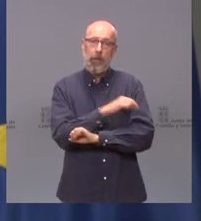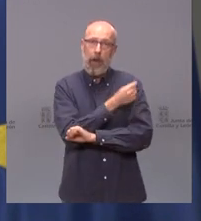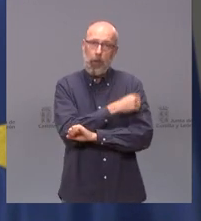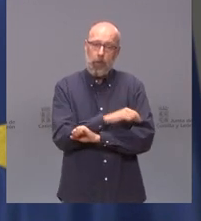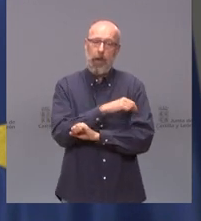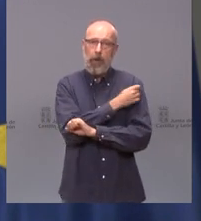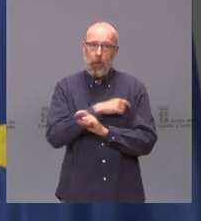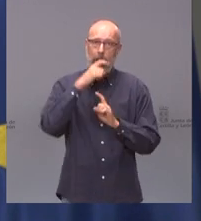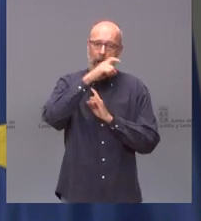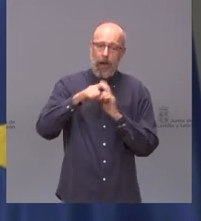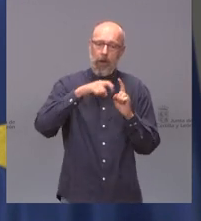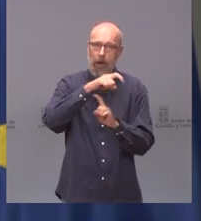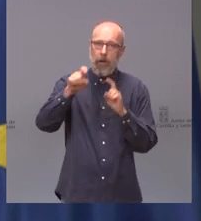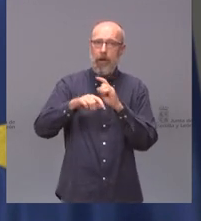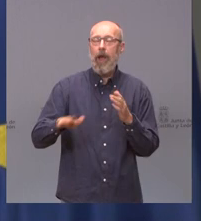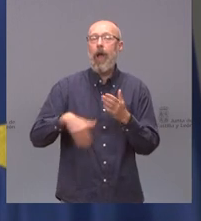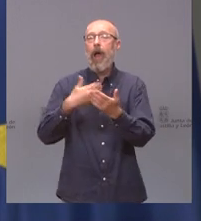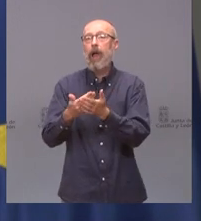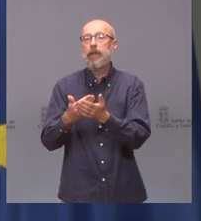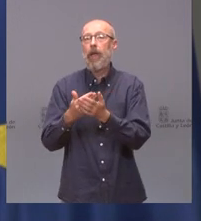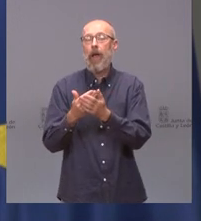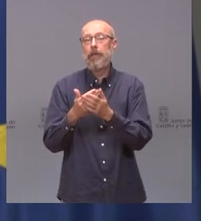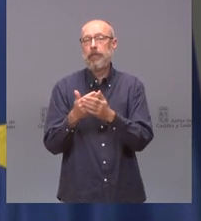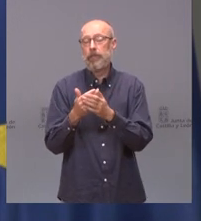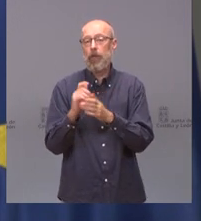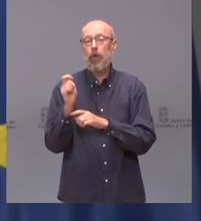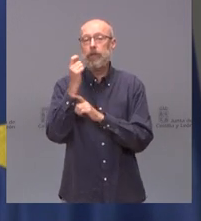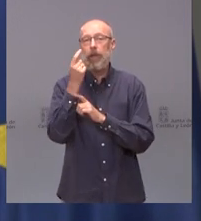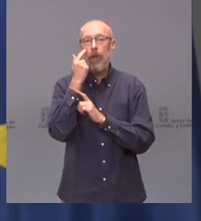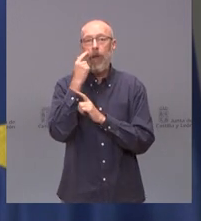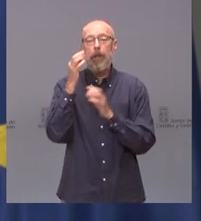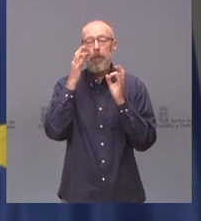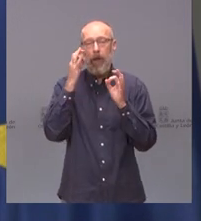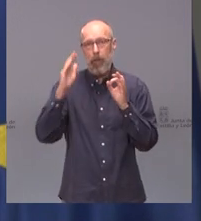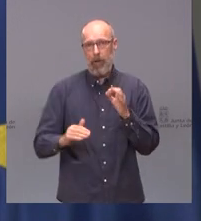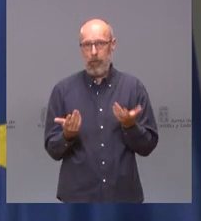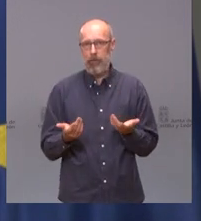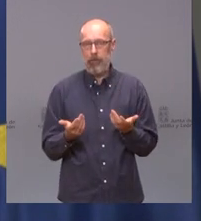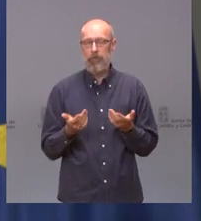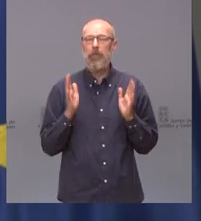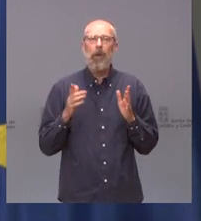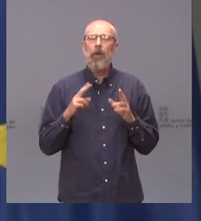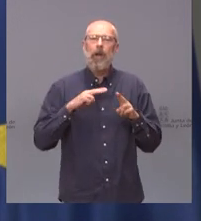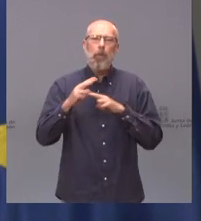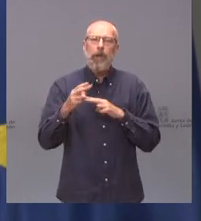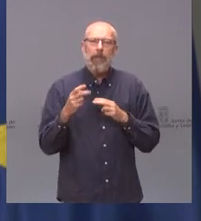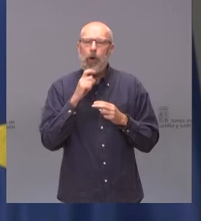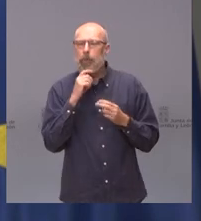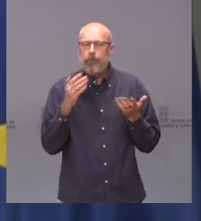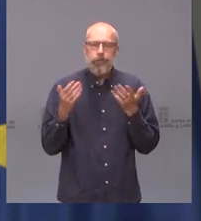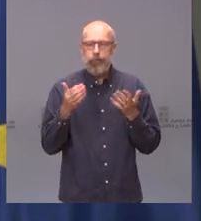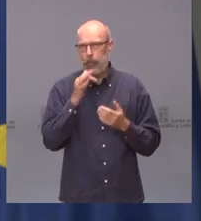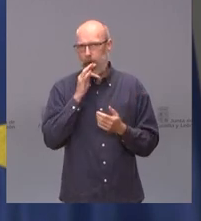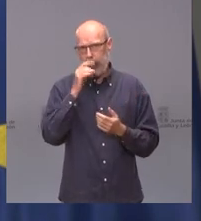un virus más de los virus estacionales a los que nos enfrentamos. Pero es pronto para decir esto y tenemos que esperar.